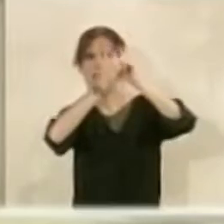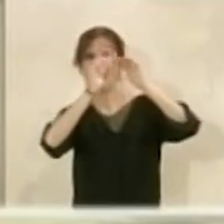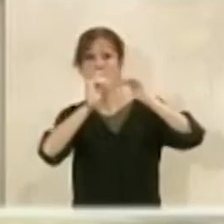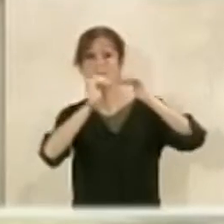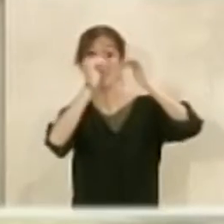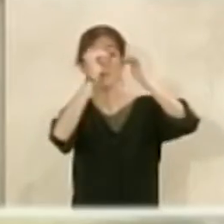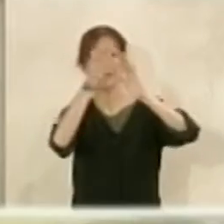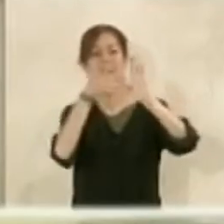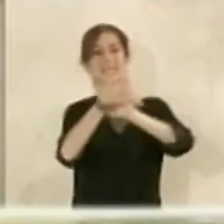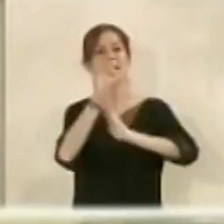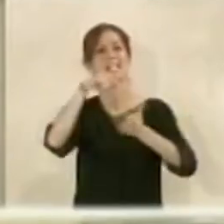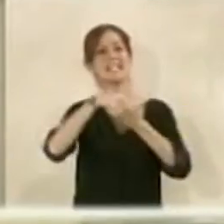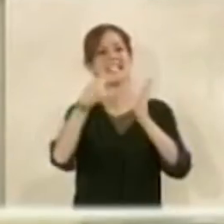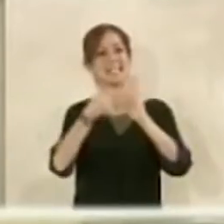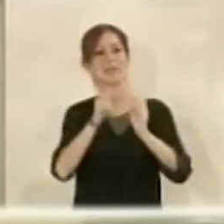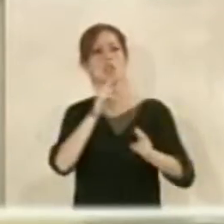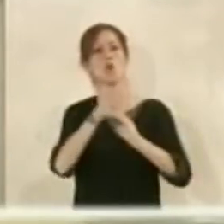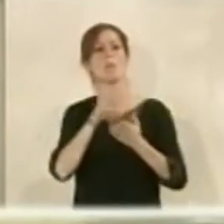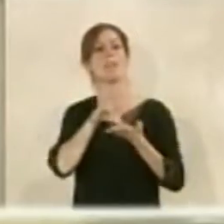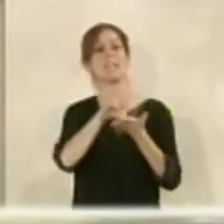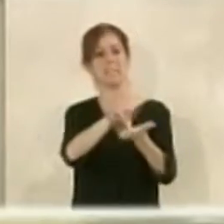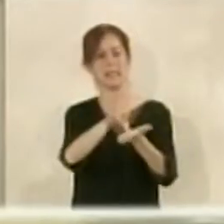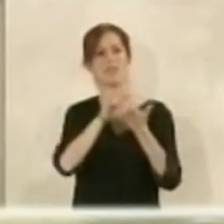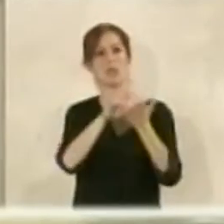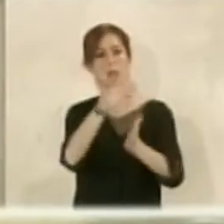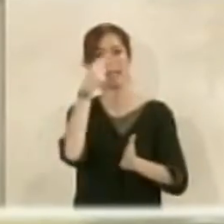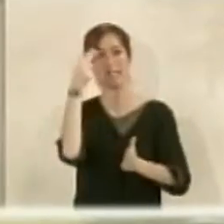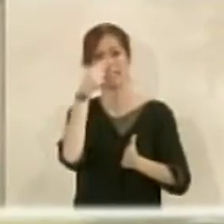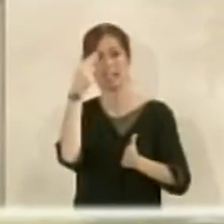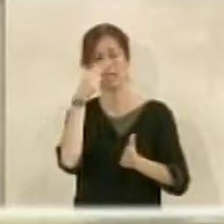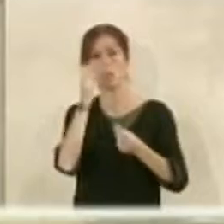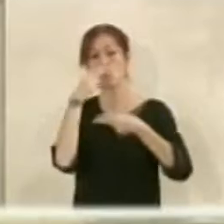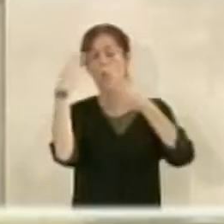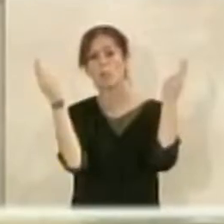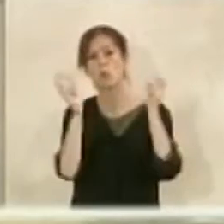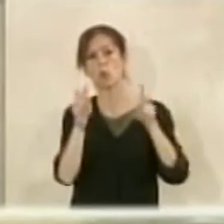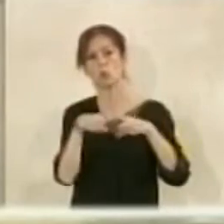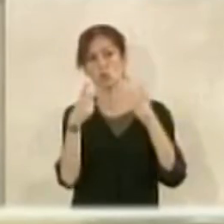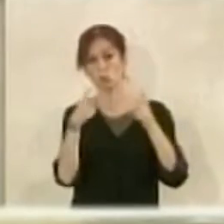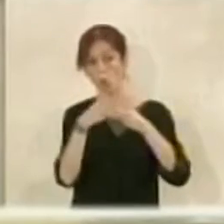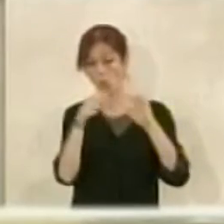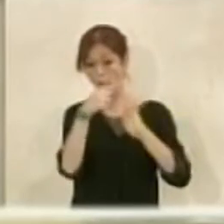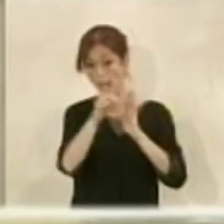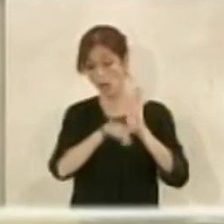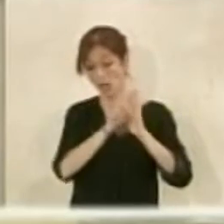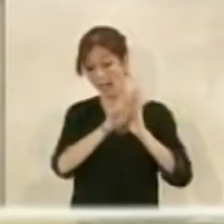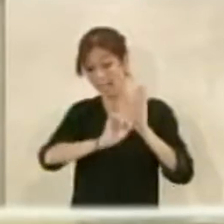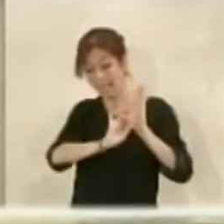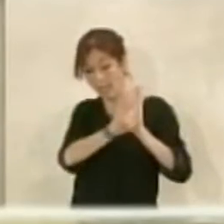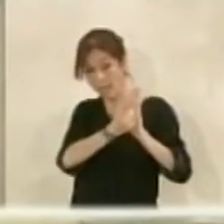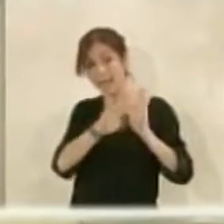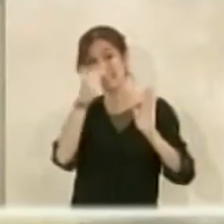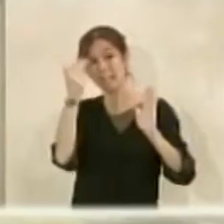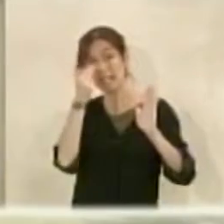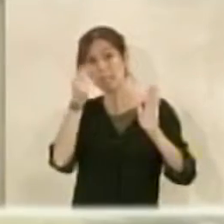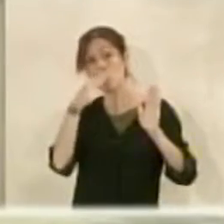sistema SIP que es Servicio de Interés Público y Social para poder obtener desde el punto de vista de interés público